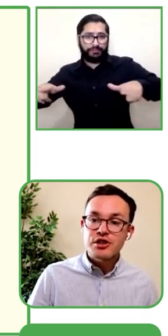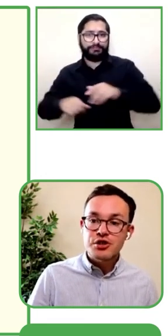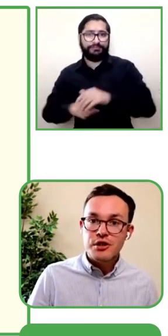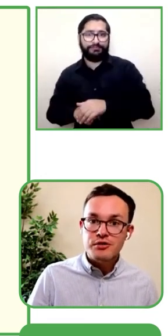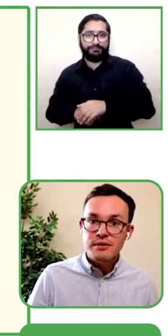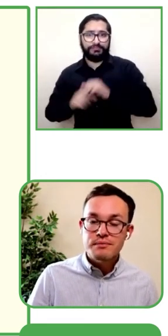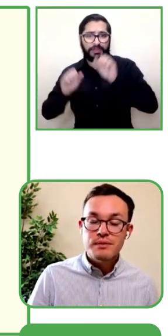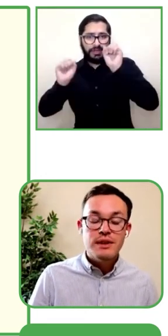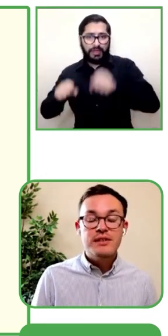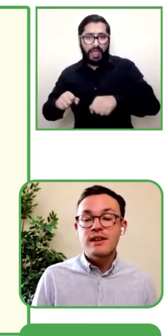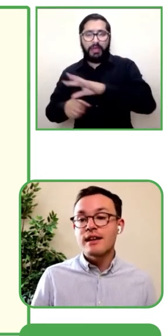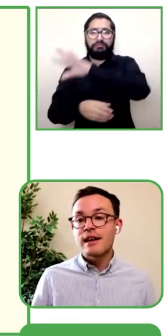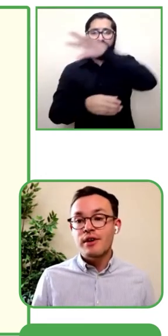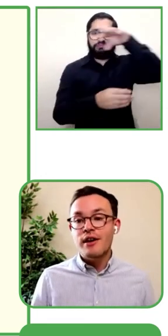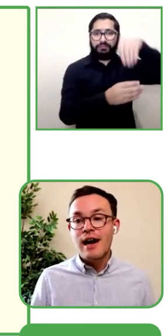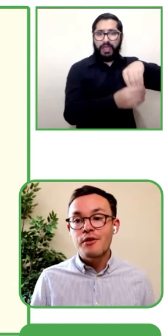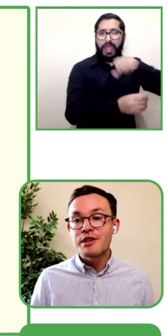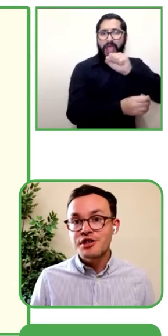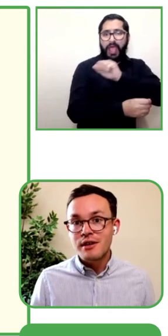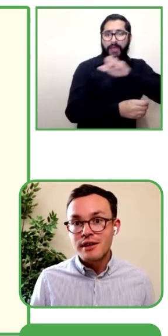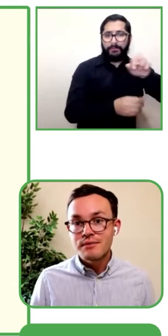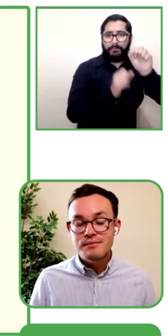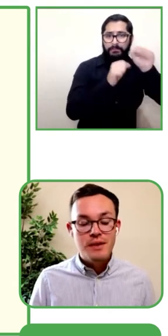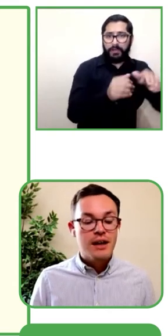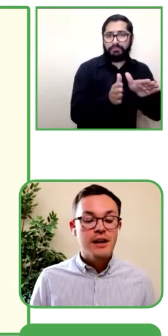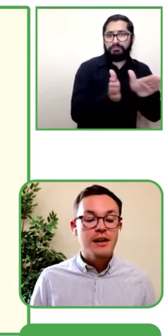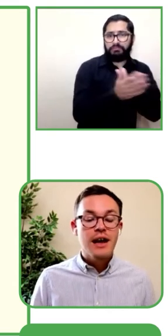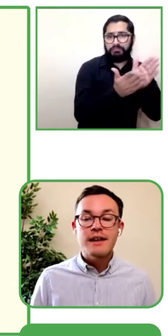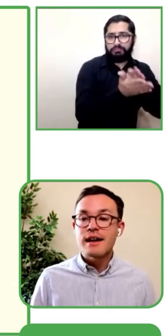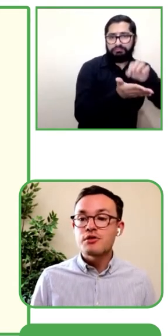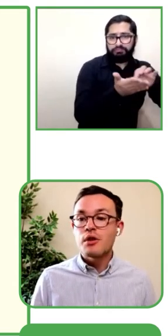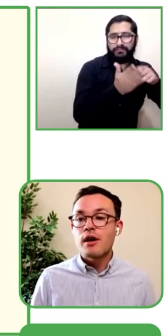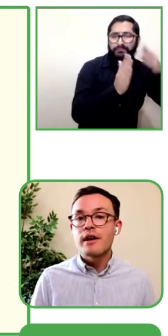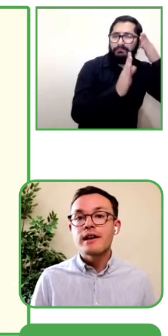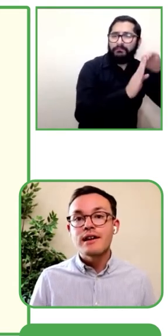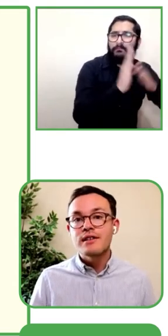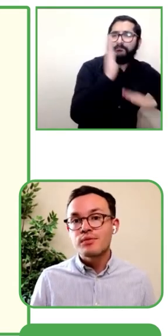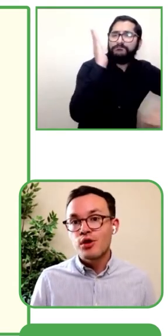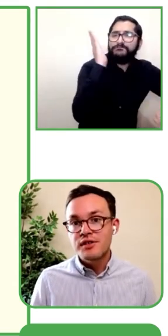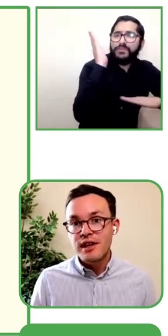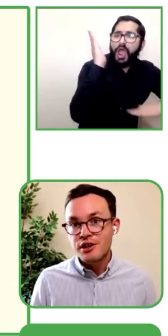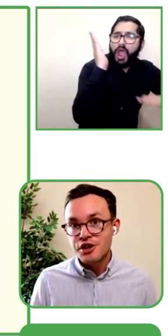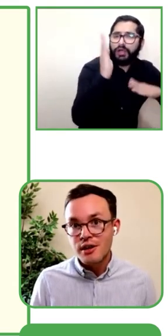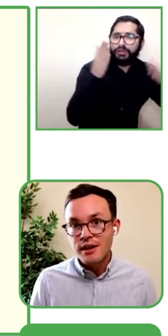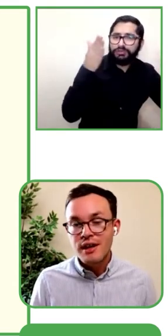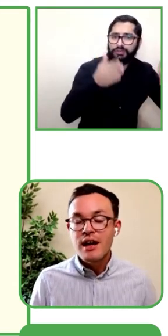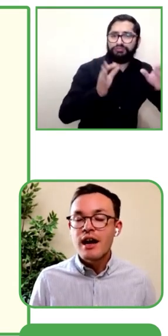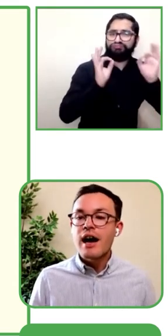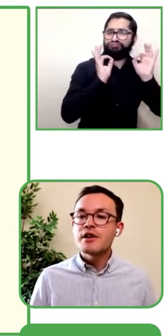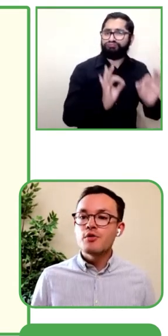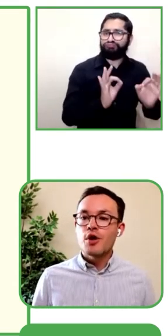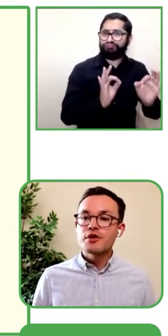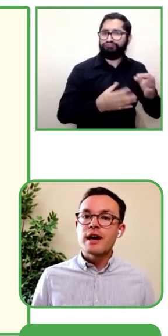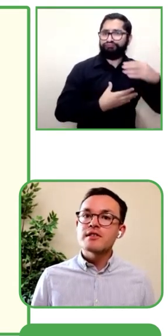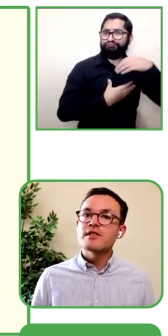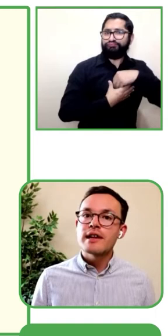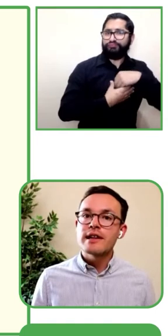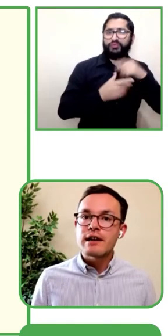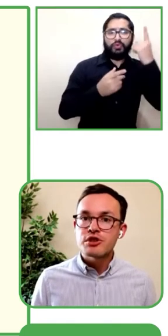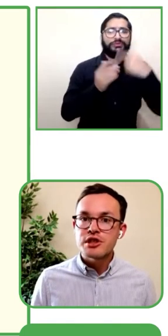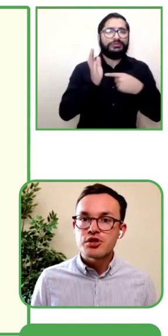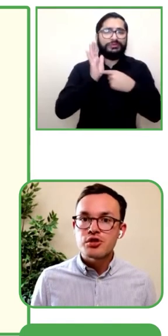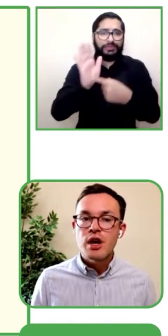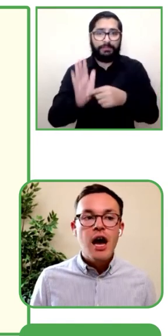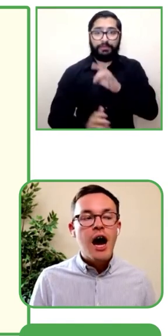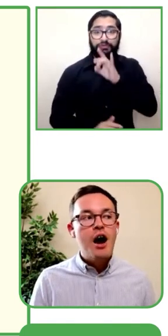la base de usuarios que tenemos en cada país, digamos, por ejemplo, que estamos en Chile y que están en una pequeña ciudad